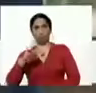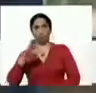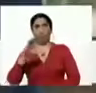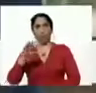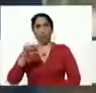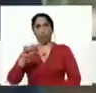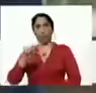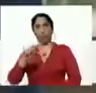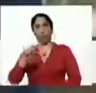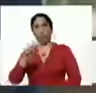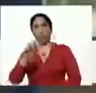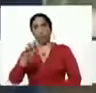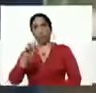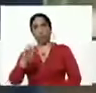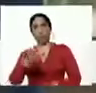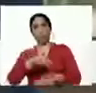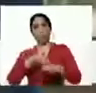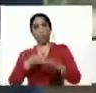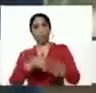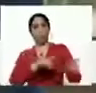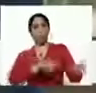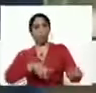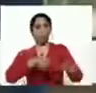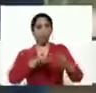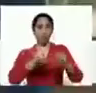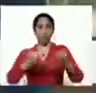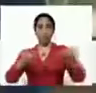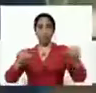Soteldo, ministro de Agricultura y Tierra. Querido compañero.